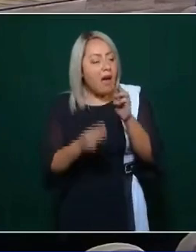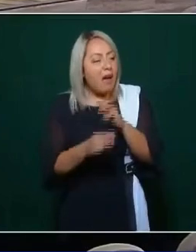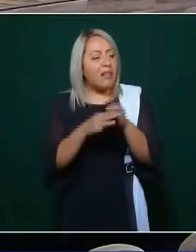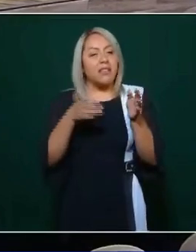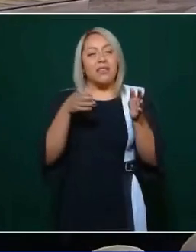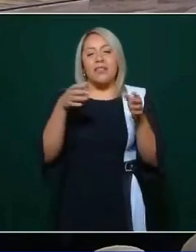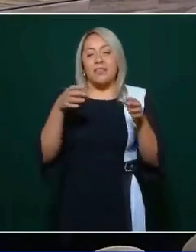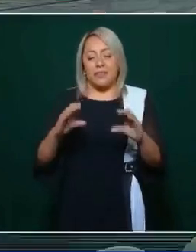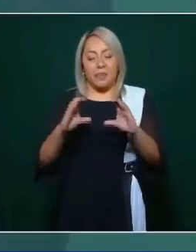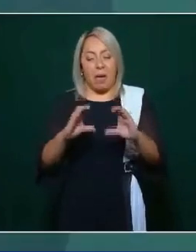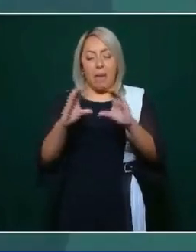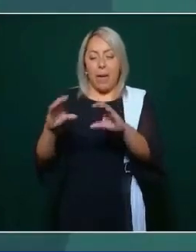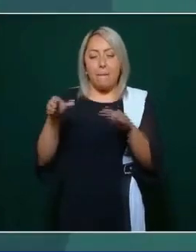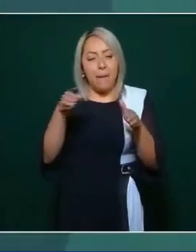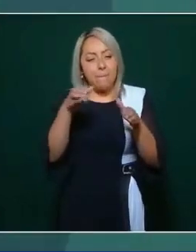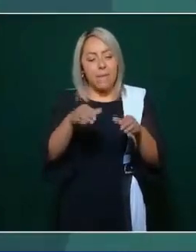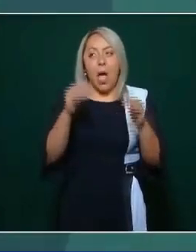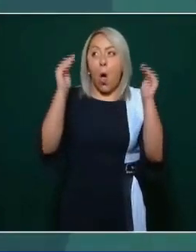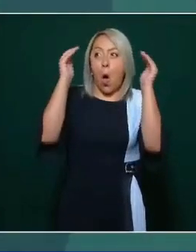láminas de zinc,